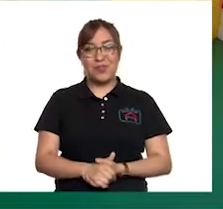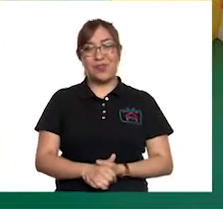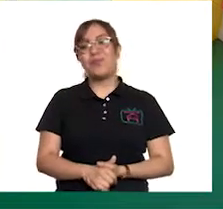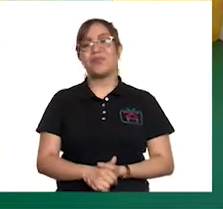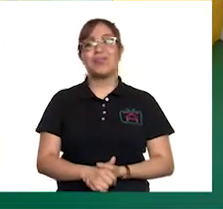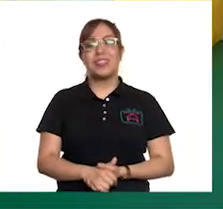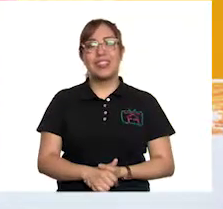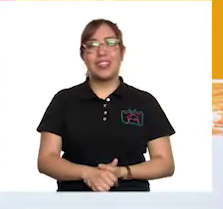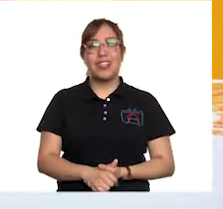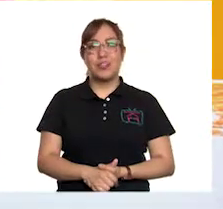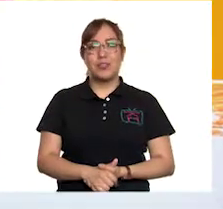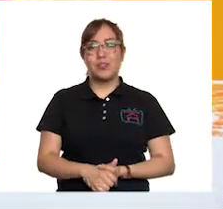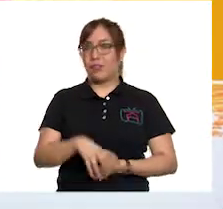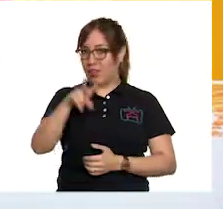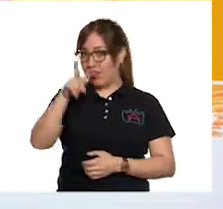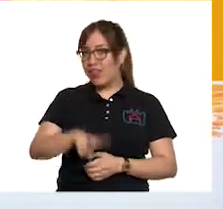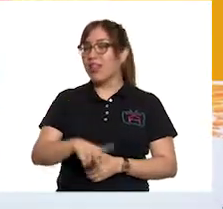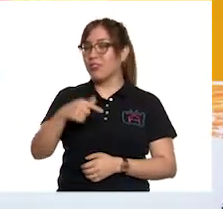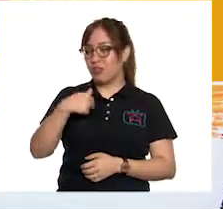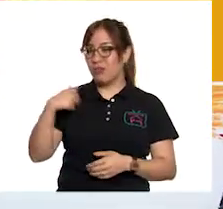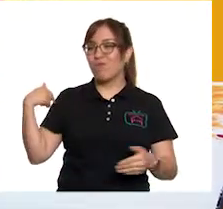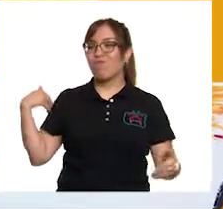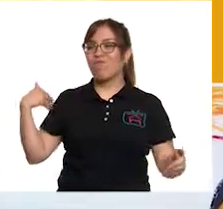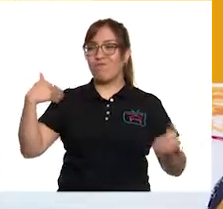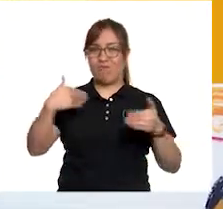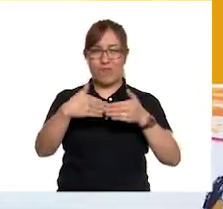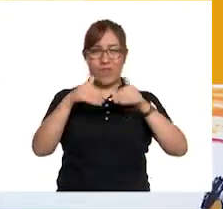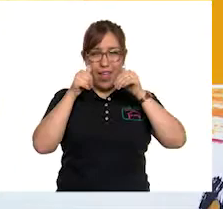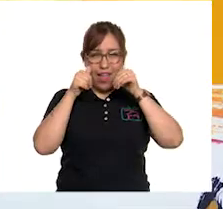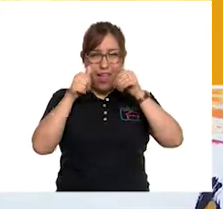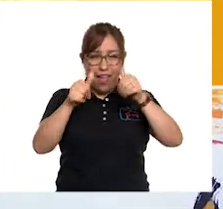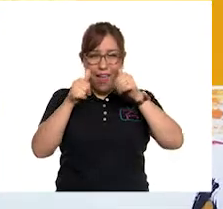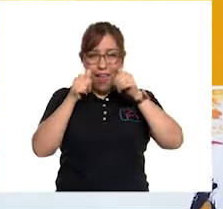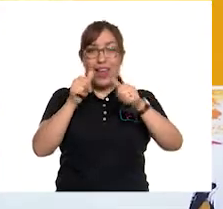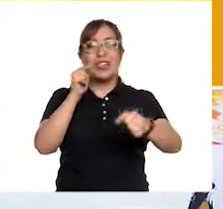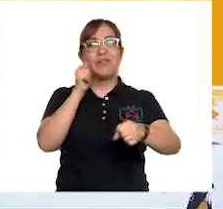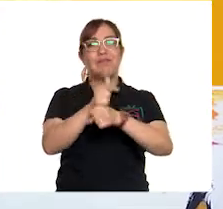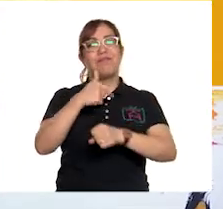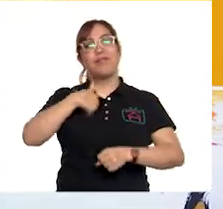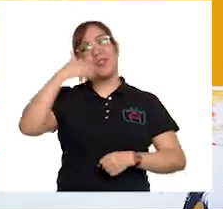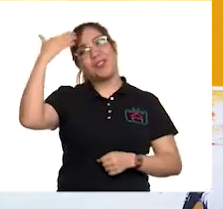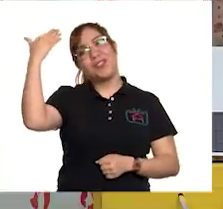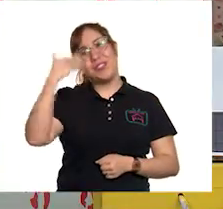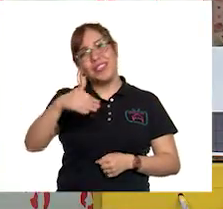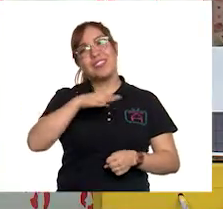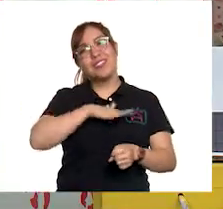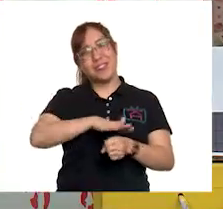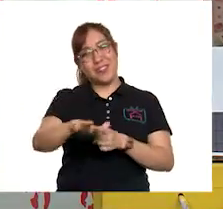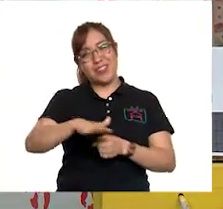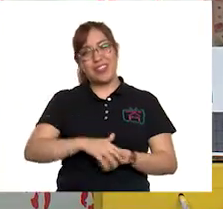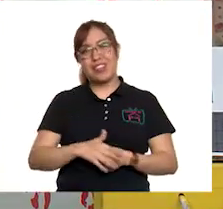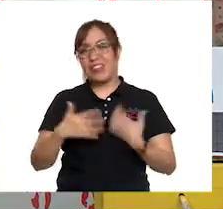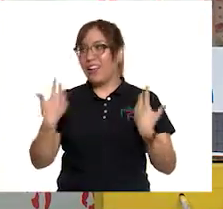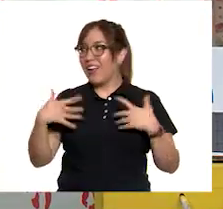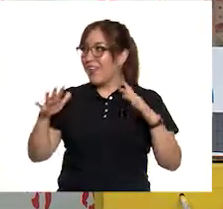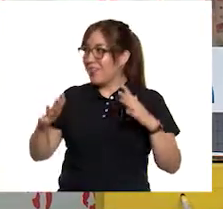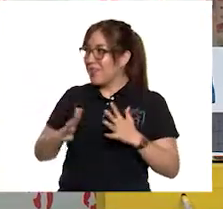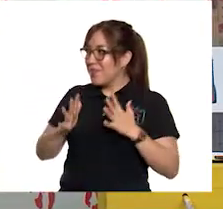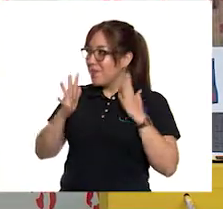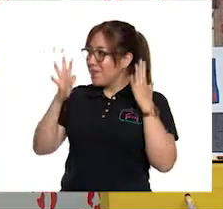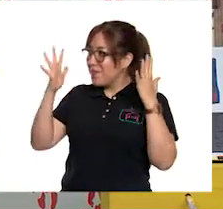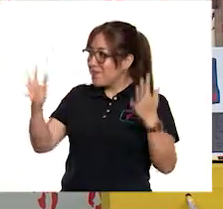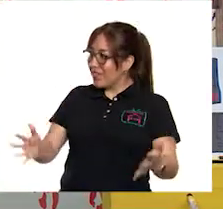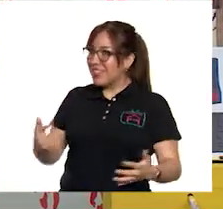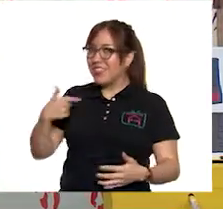que yo he estado poniendo atención y sé qué imágenes. ¡Panchito! ¡Qué susto! Siempre apareciendo cuando